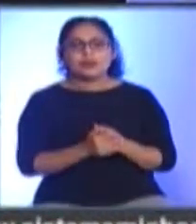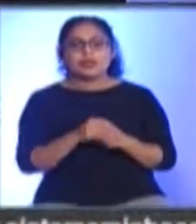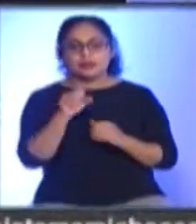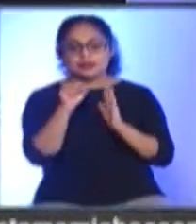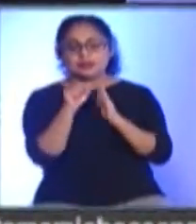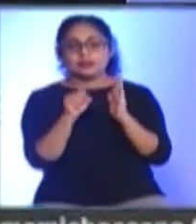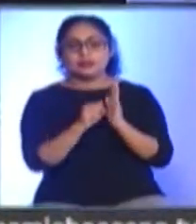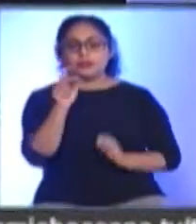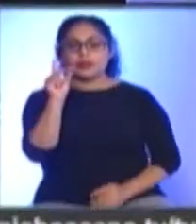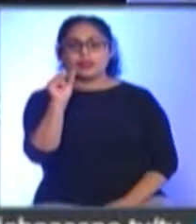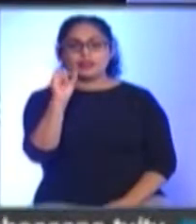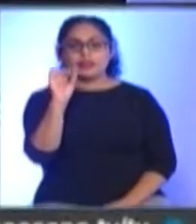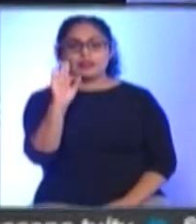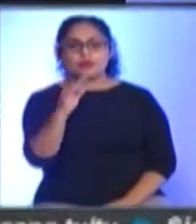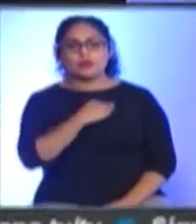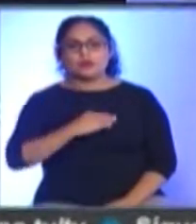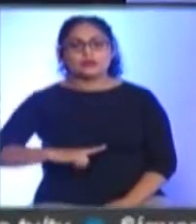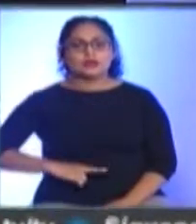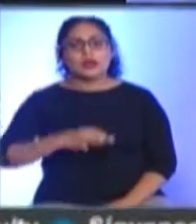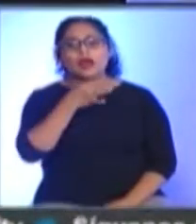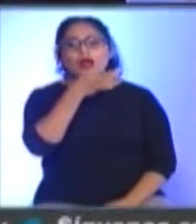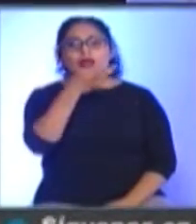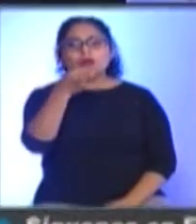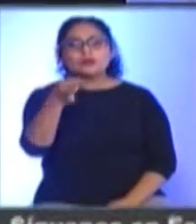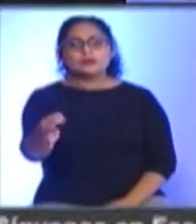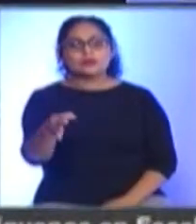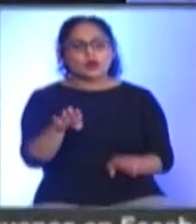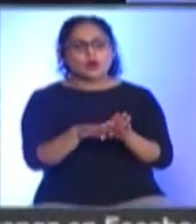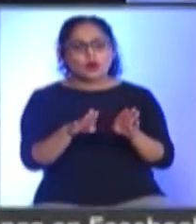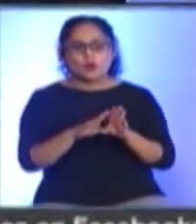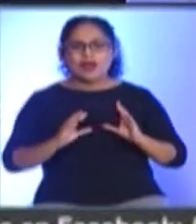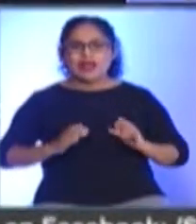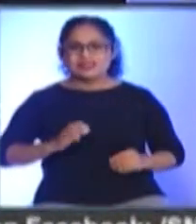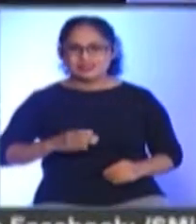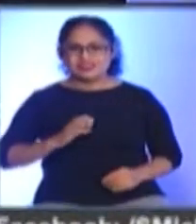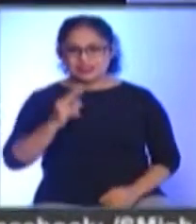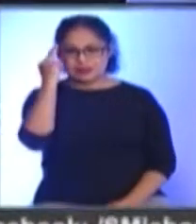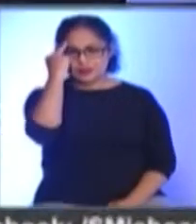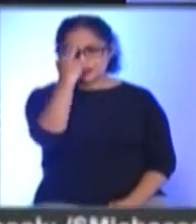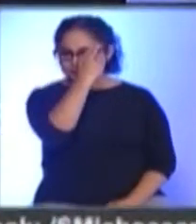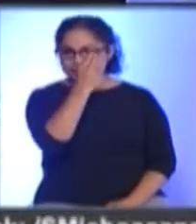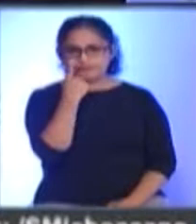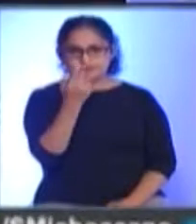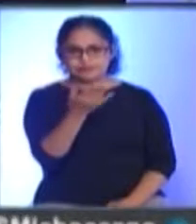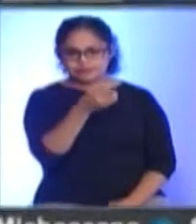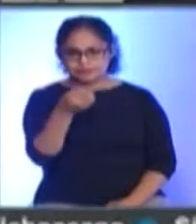municipal y el Ayuntamiento de Morelia anuncian la campaña contra el cáncer de mama Aquí tenemos los detalles